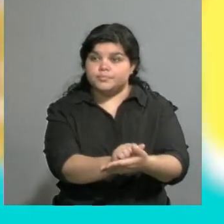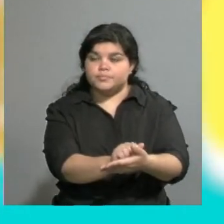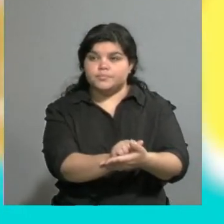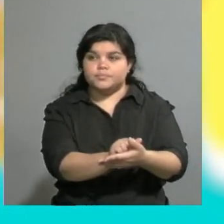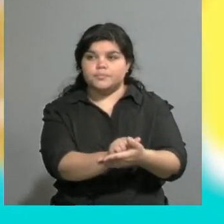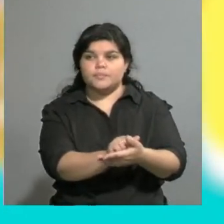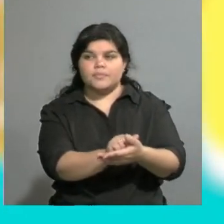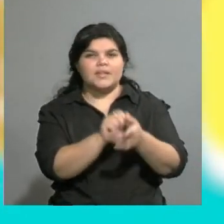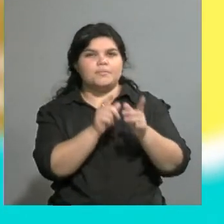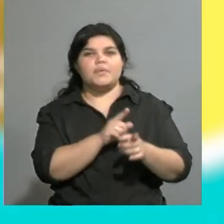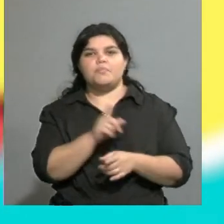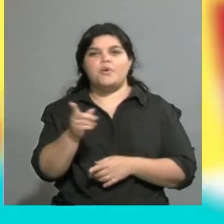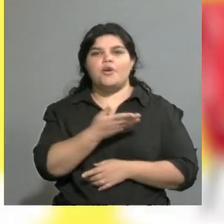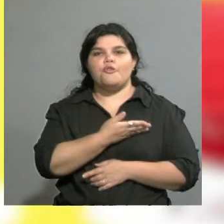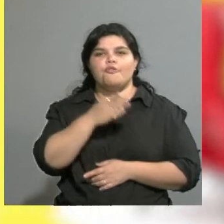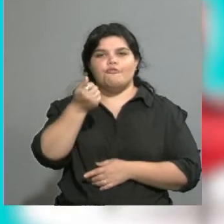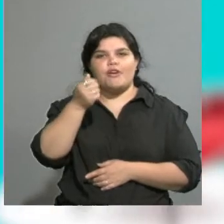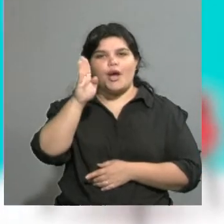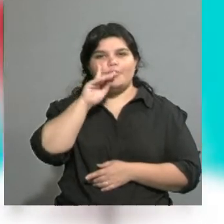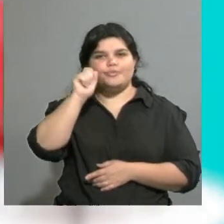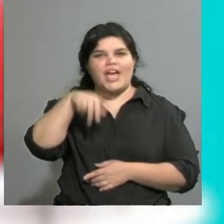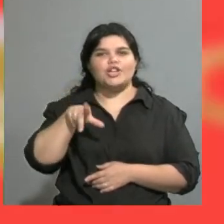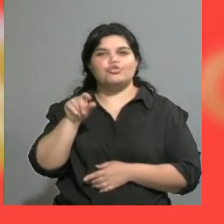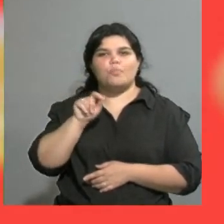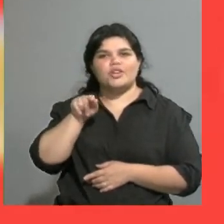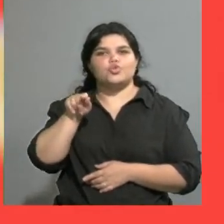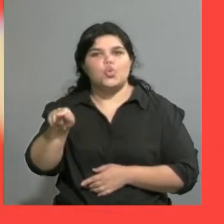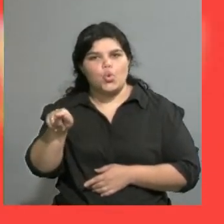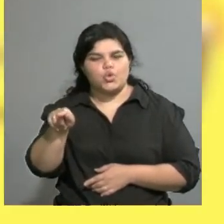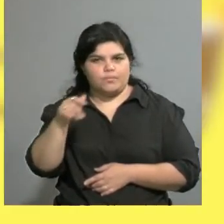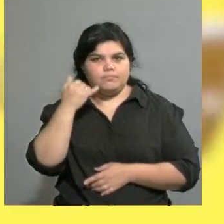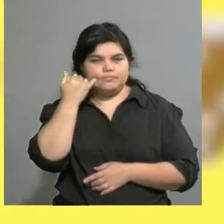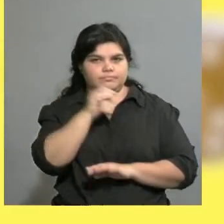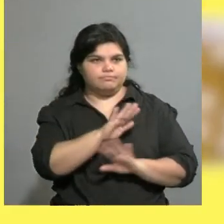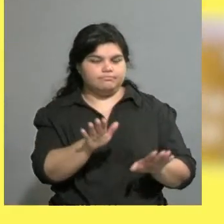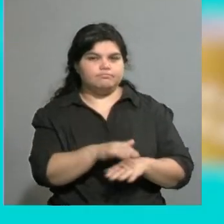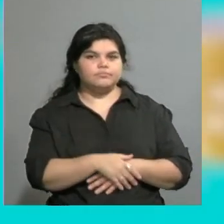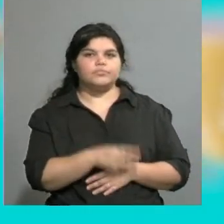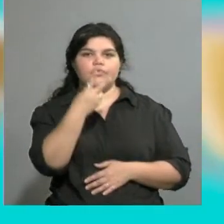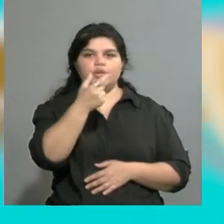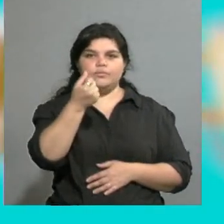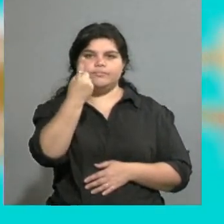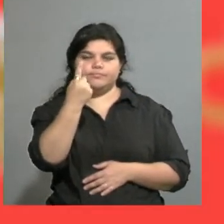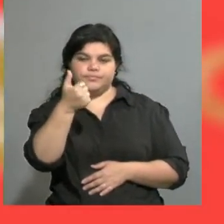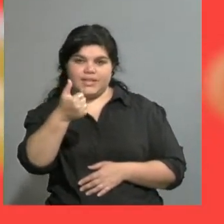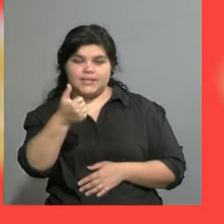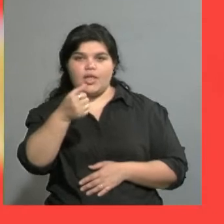ahí Fabián sabe más su número telefónico que yo. Acá lo tengo yo también, puede ser el 2616